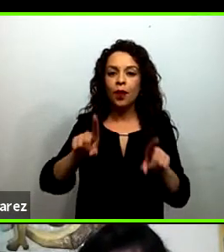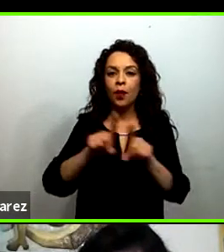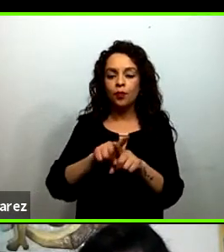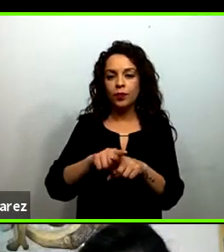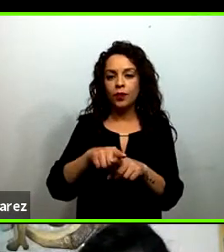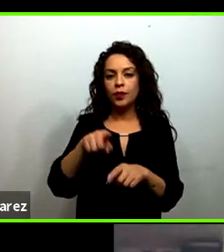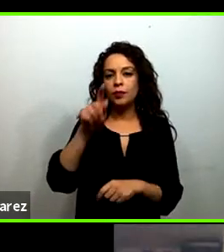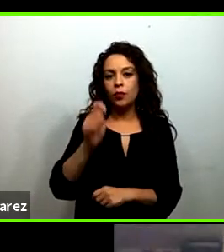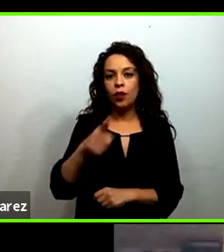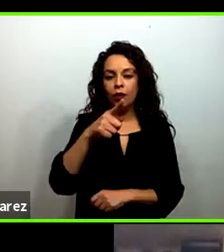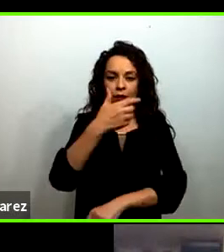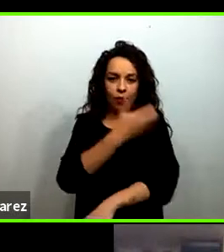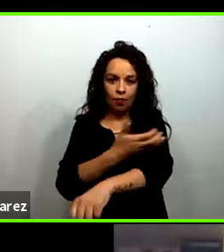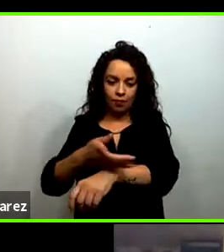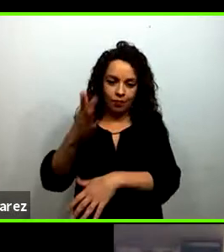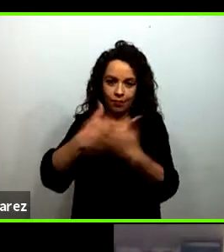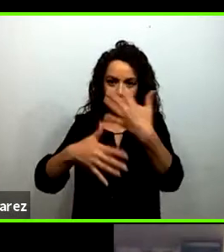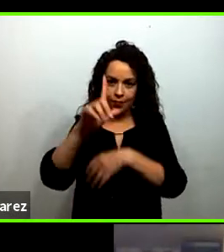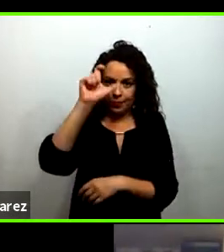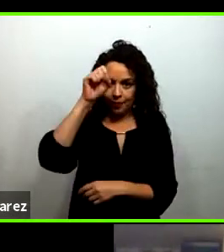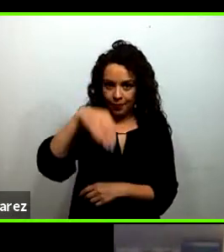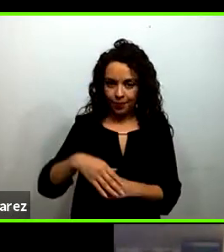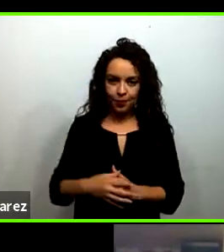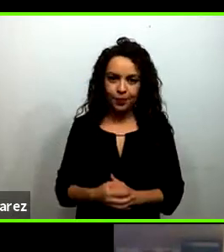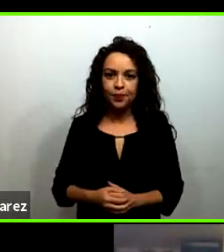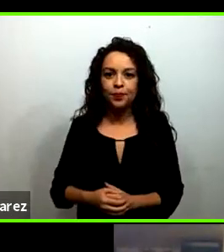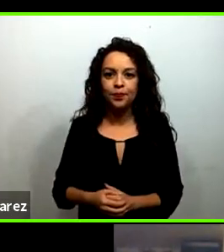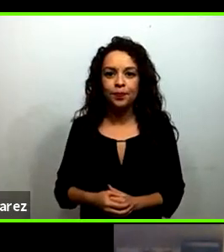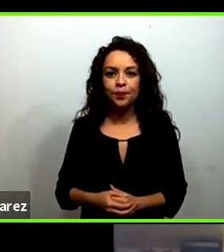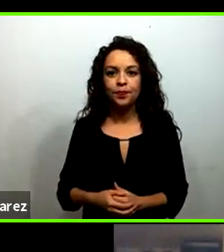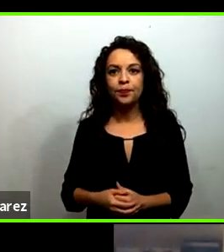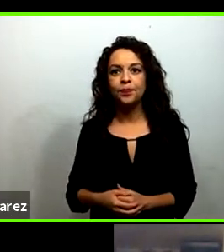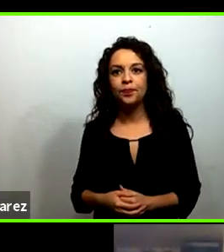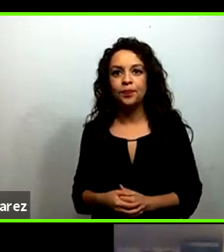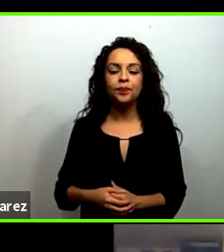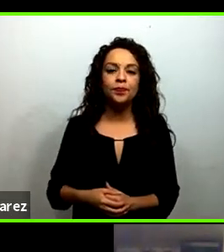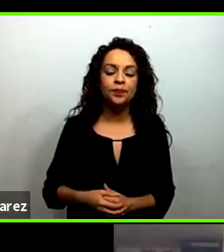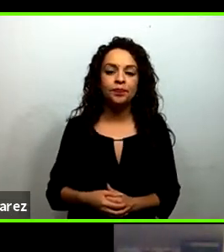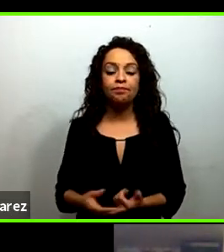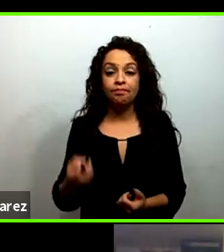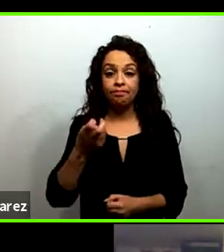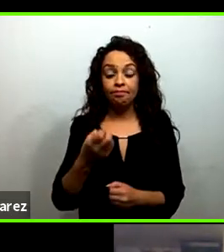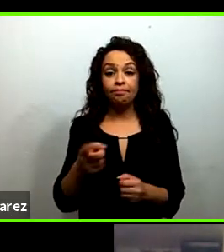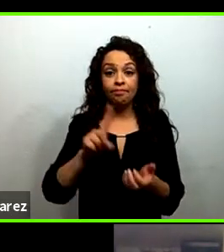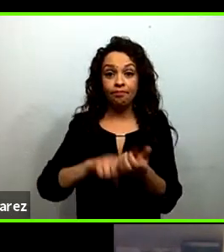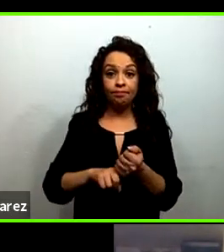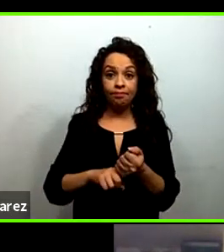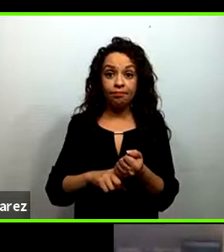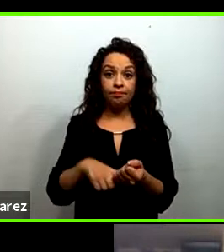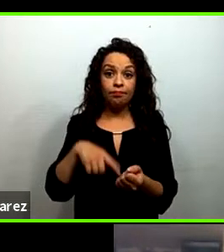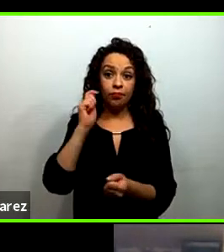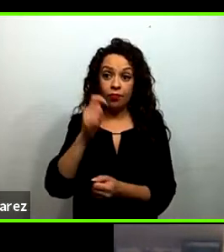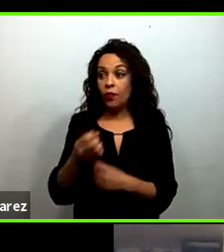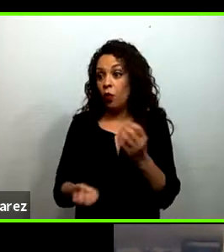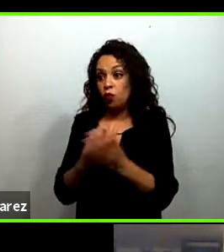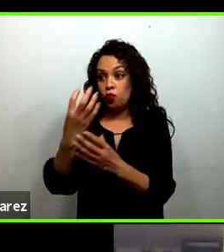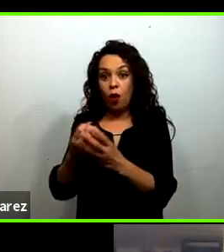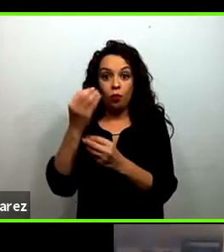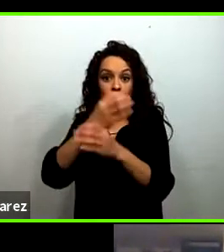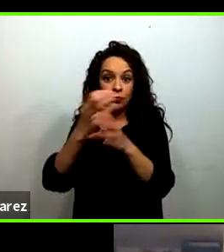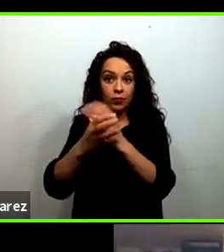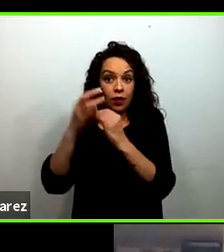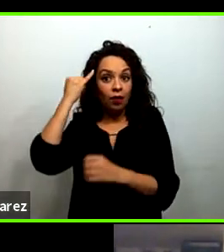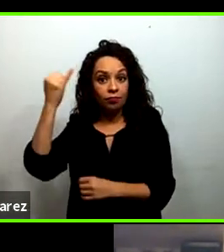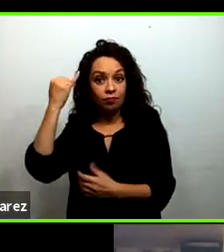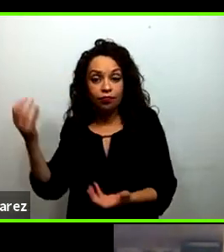sumamente interesantes e innovadoras y se percibió eso el interés y los agradecimientos por parte de la audiencia en los